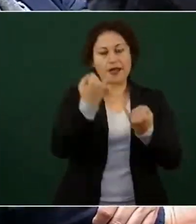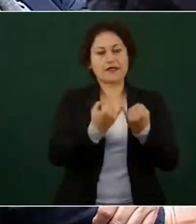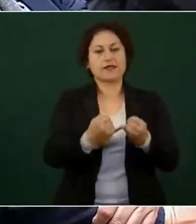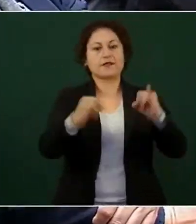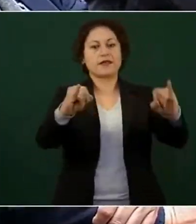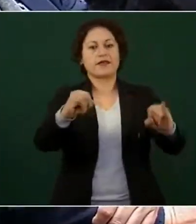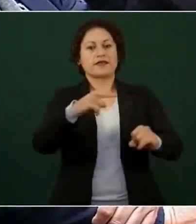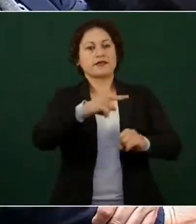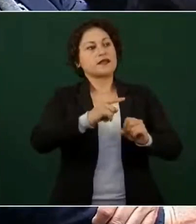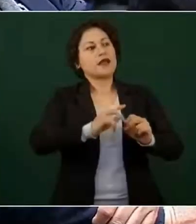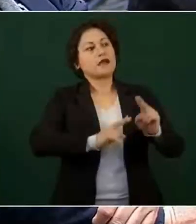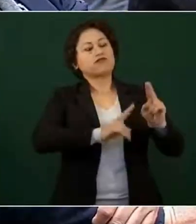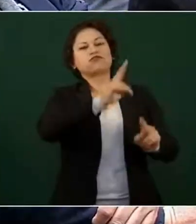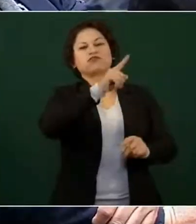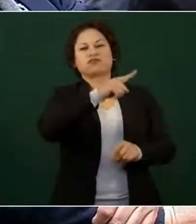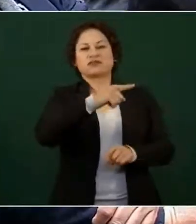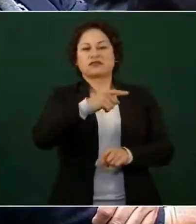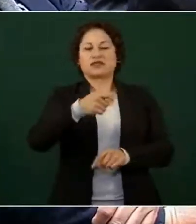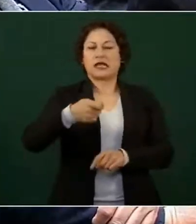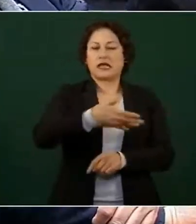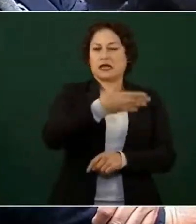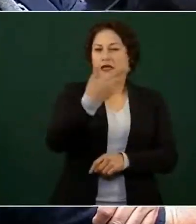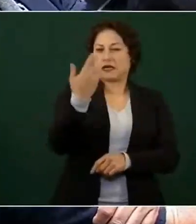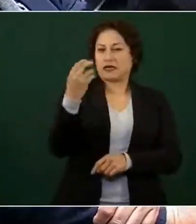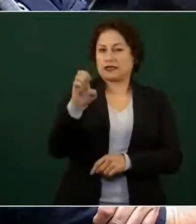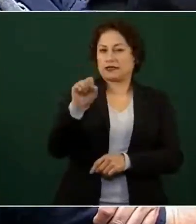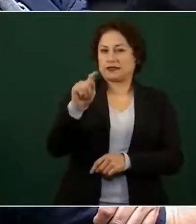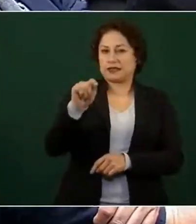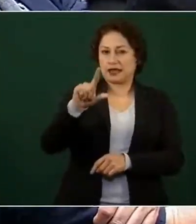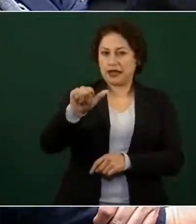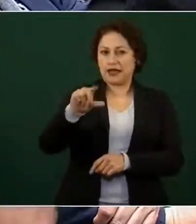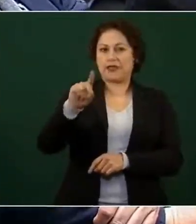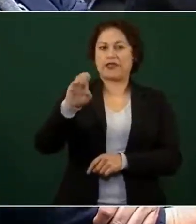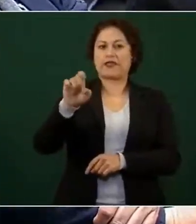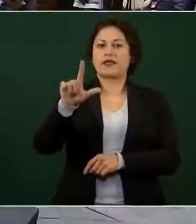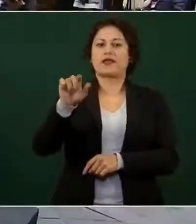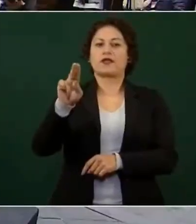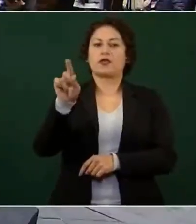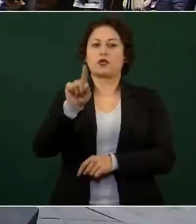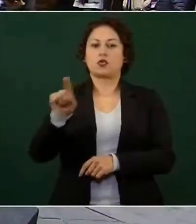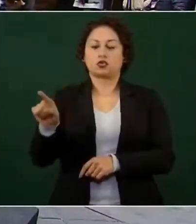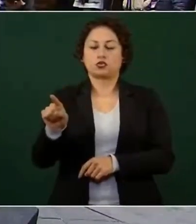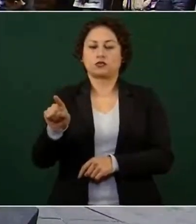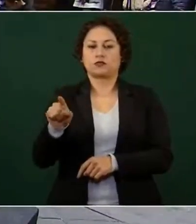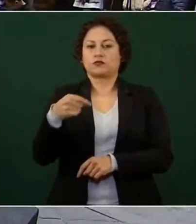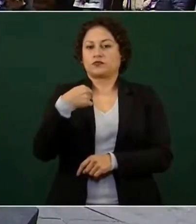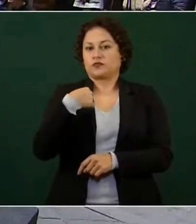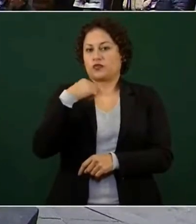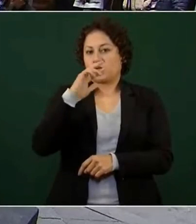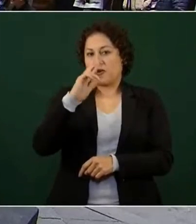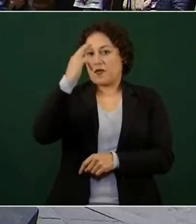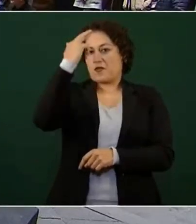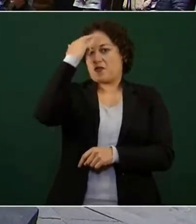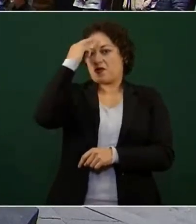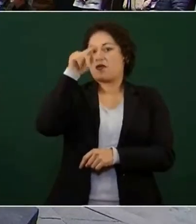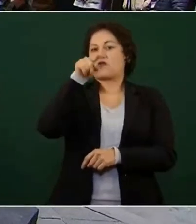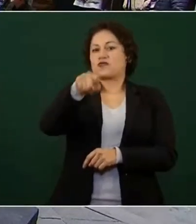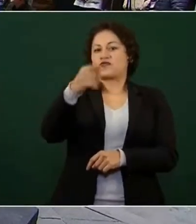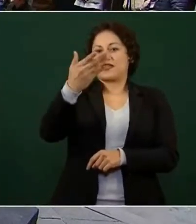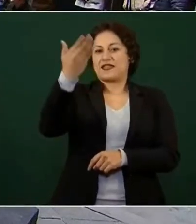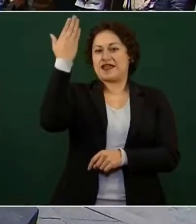famosa Estela de Luz. Yo recuerdo, presidente, que cuando usted… bueno, cuando era joven, más aún, pero